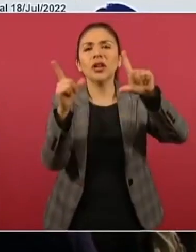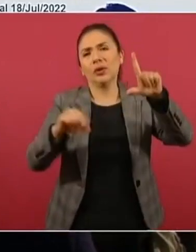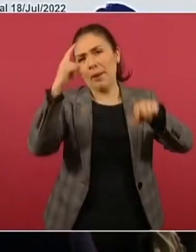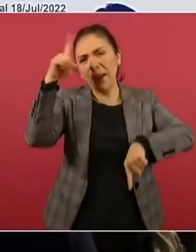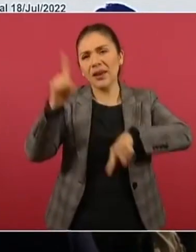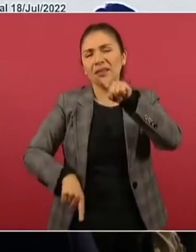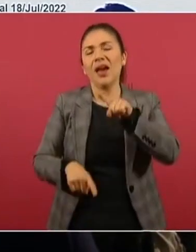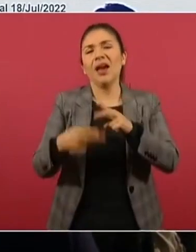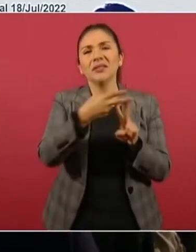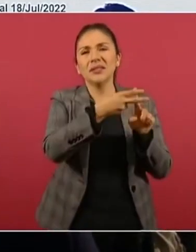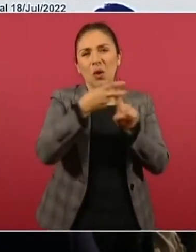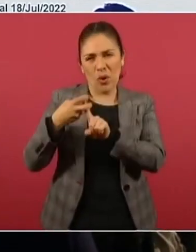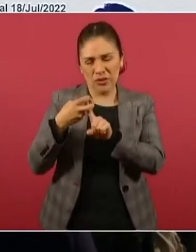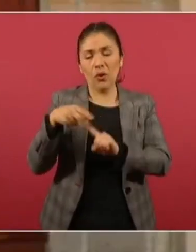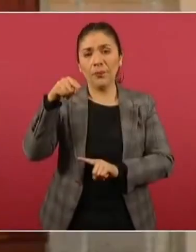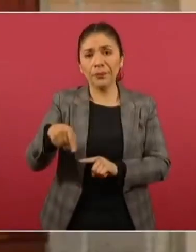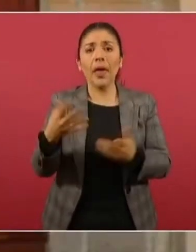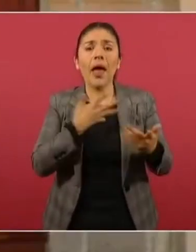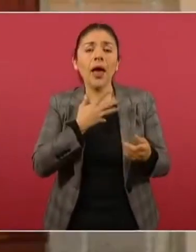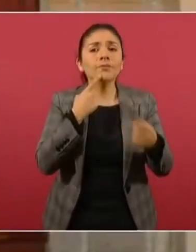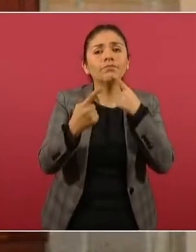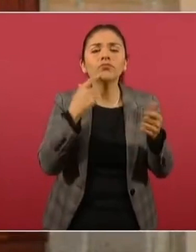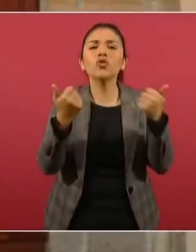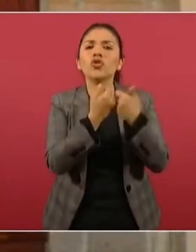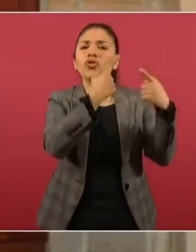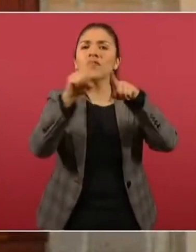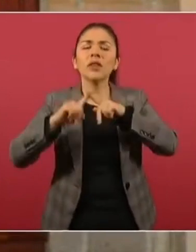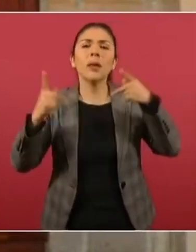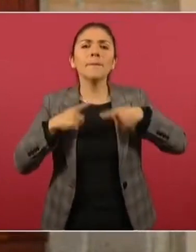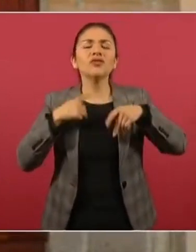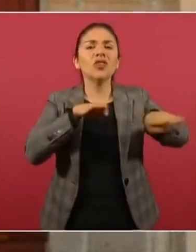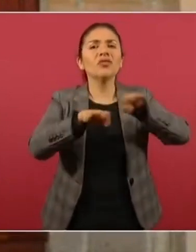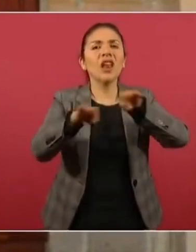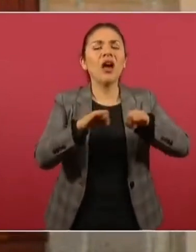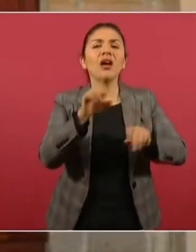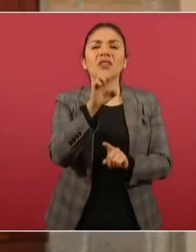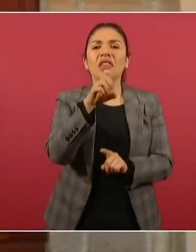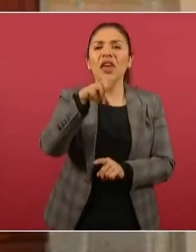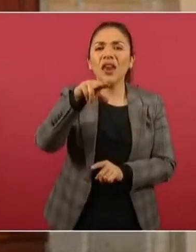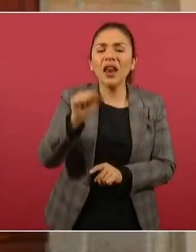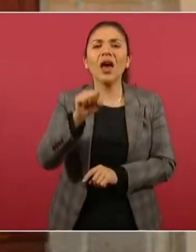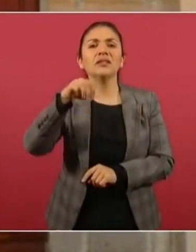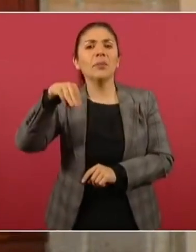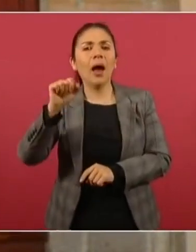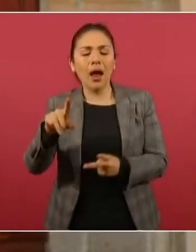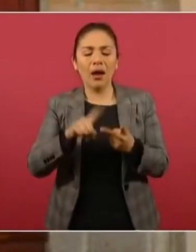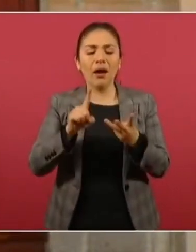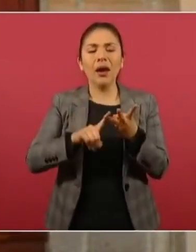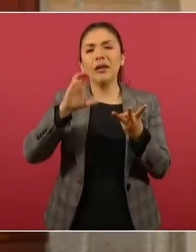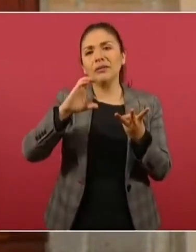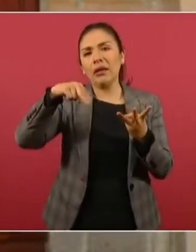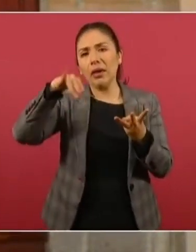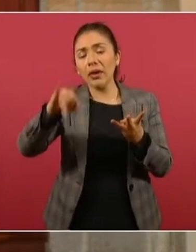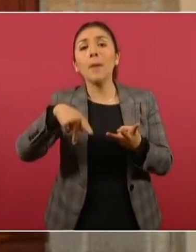Seguridad, quienes se coordinan con elementos de las Fuerzas Federales, Sedena, Semar, CNI, pero